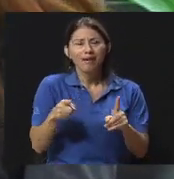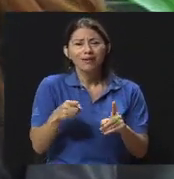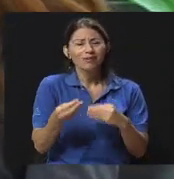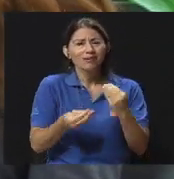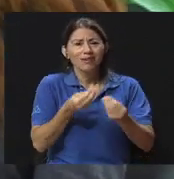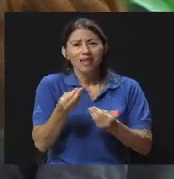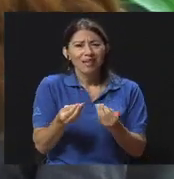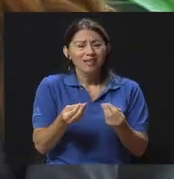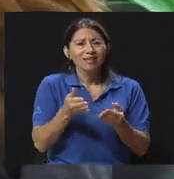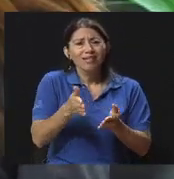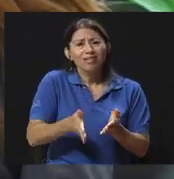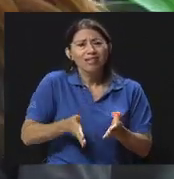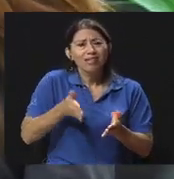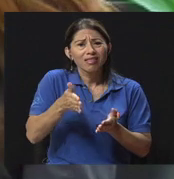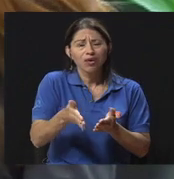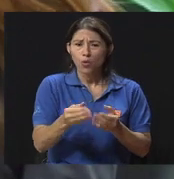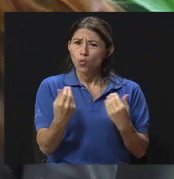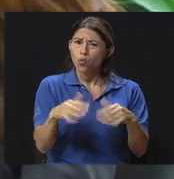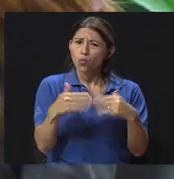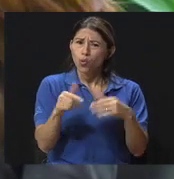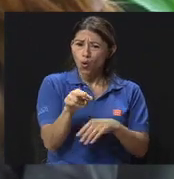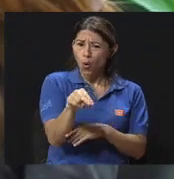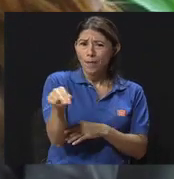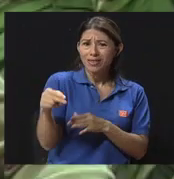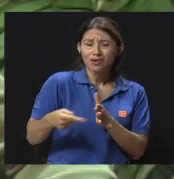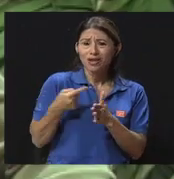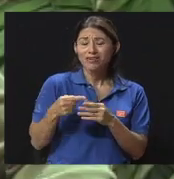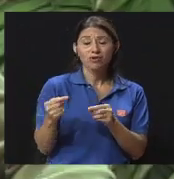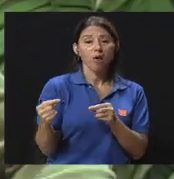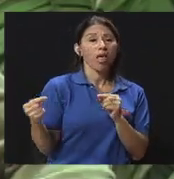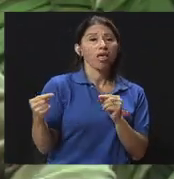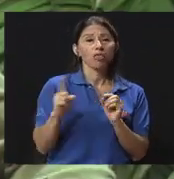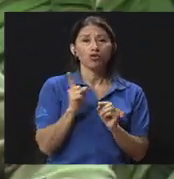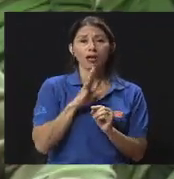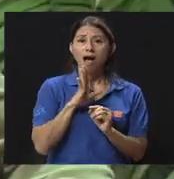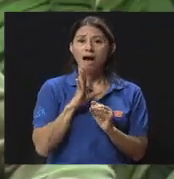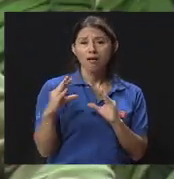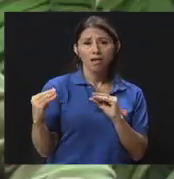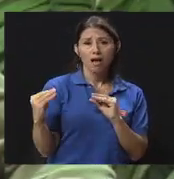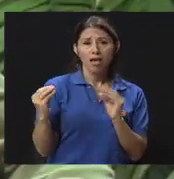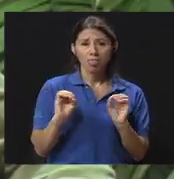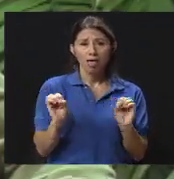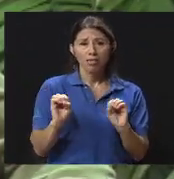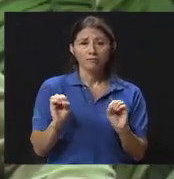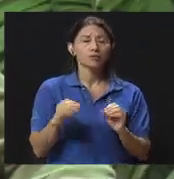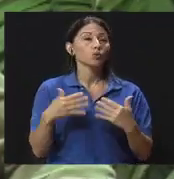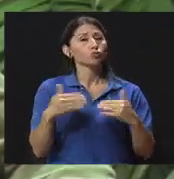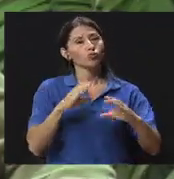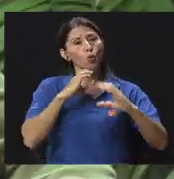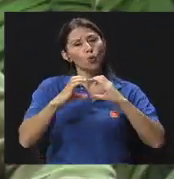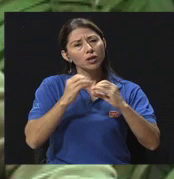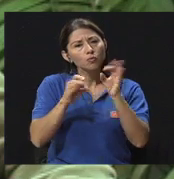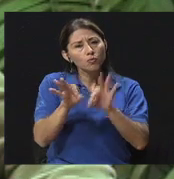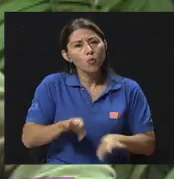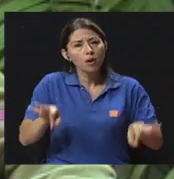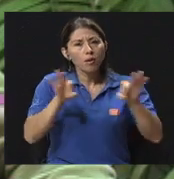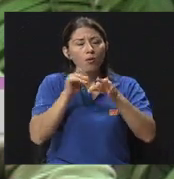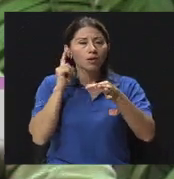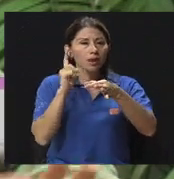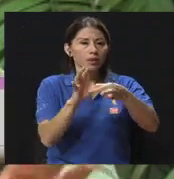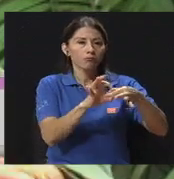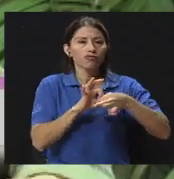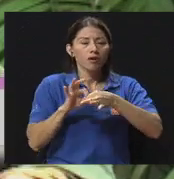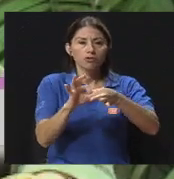no se dirija el compañero la palabra a la pura par. Bueno, la comunicación es uno de los ejes fundamentales de las relaciones interpersonales, ¿verdad?